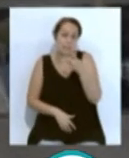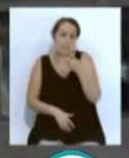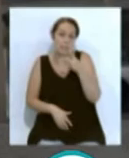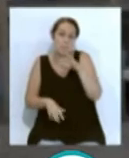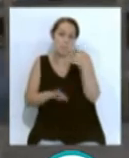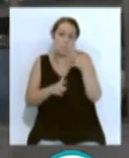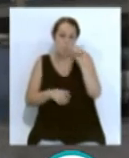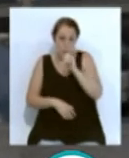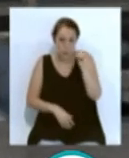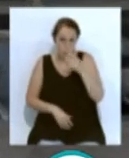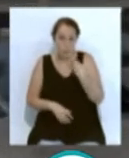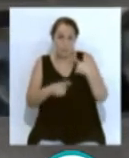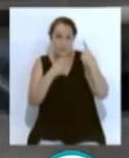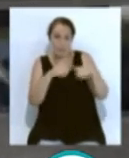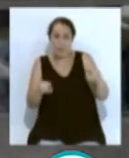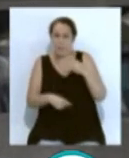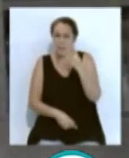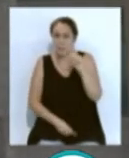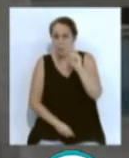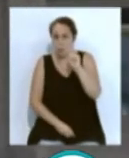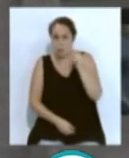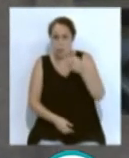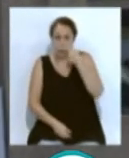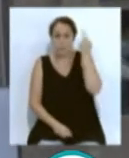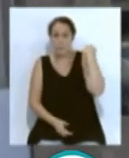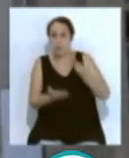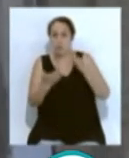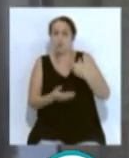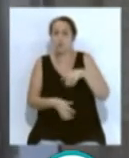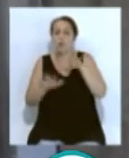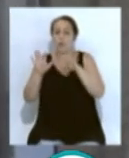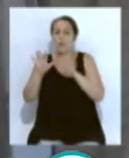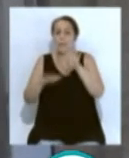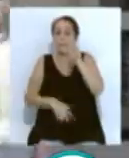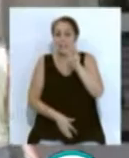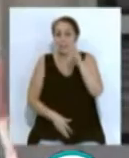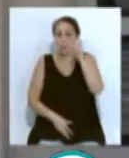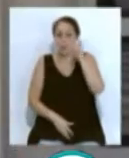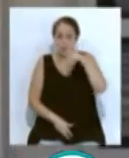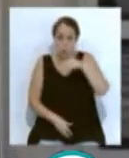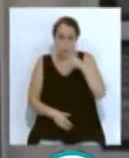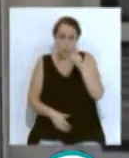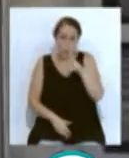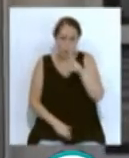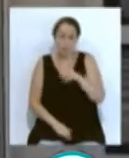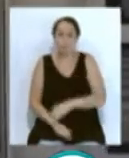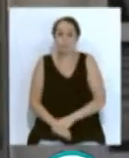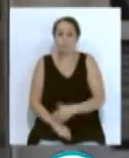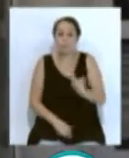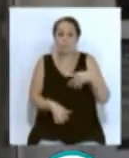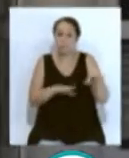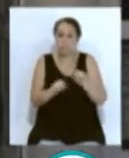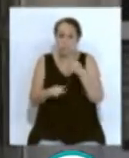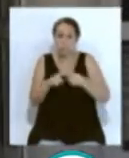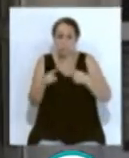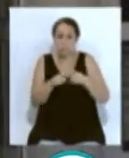casi en 30 puntos sobre el año pasado, que se hizo un 93,12%. Aunque es cierto que la ocupación media que se ha alcanzado en la